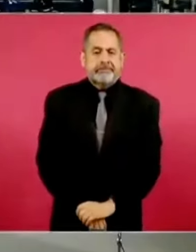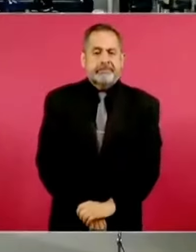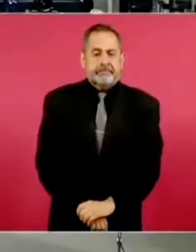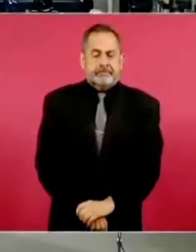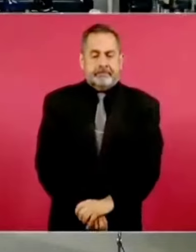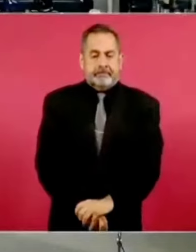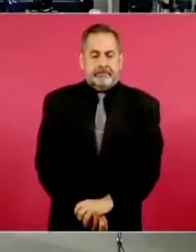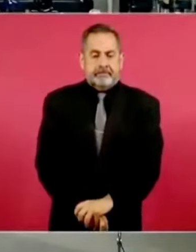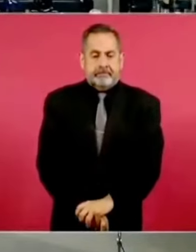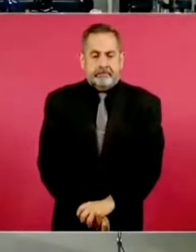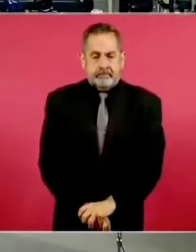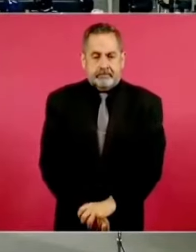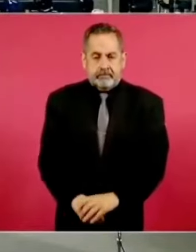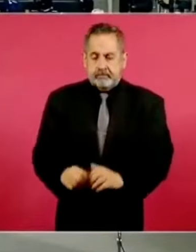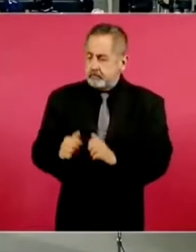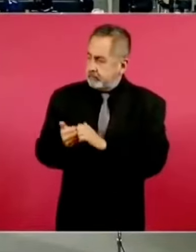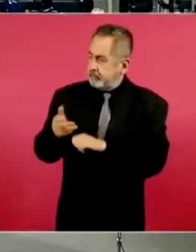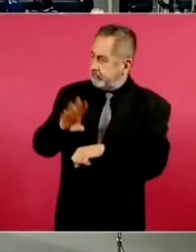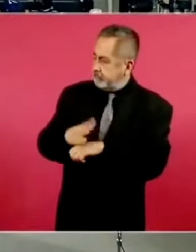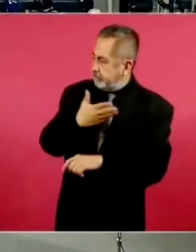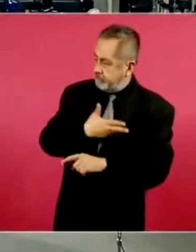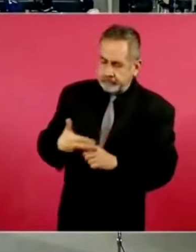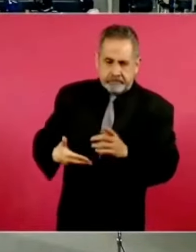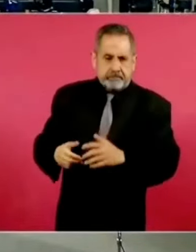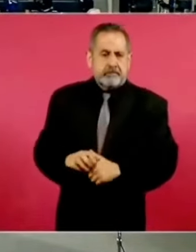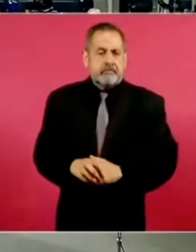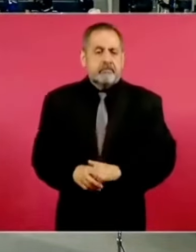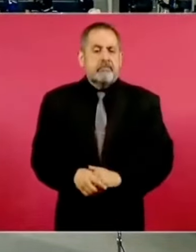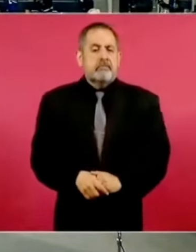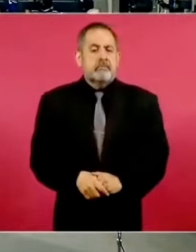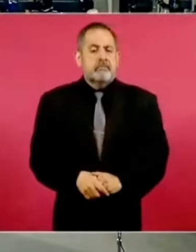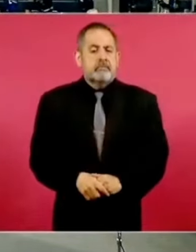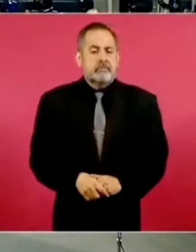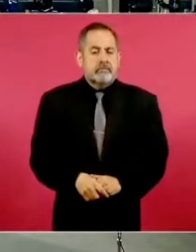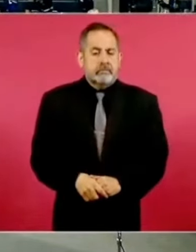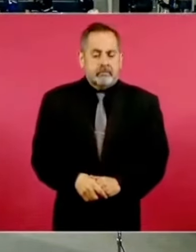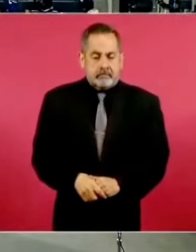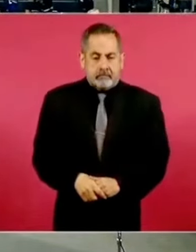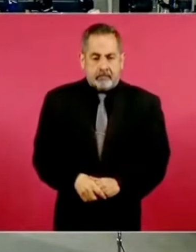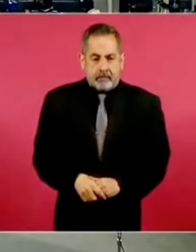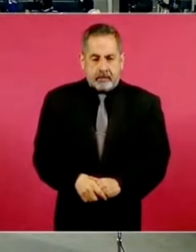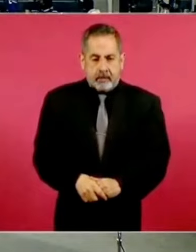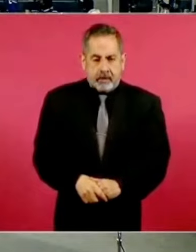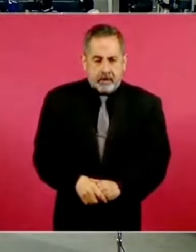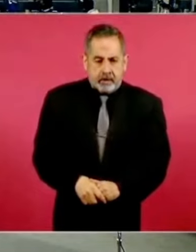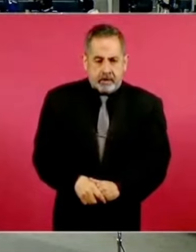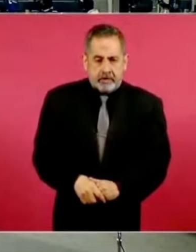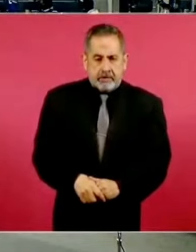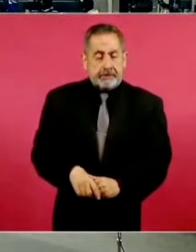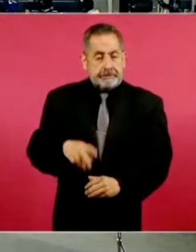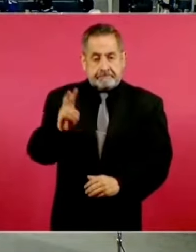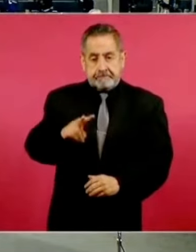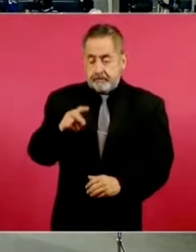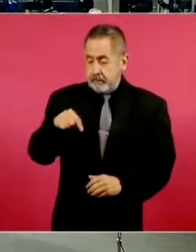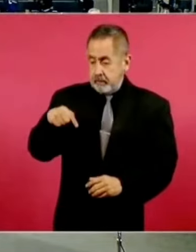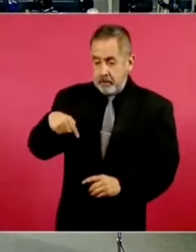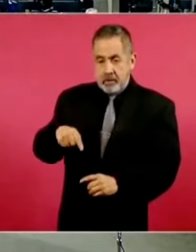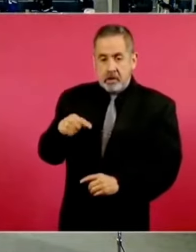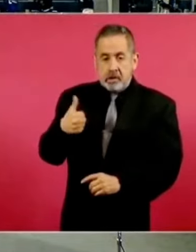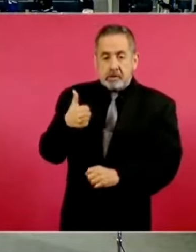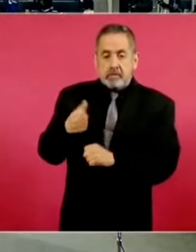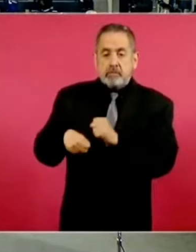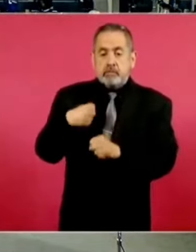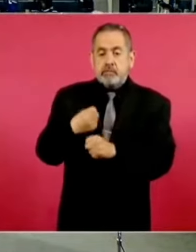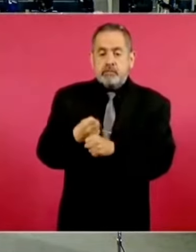Sí, con su permiso, señor presidente. Efectivamente, en este sexenio la